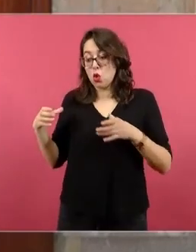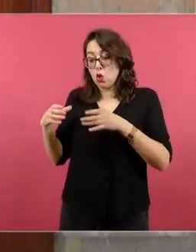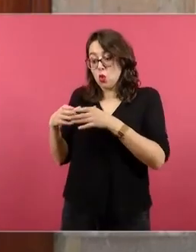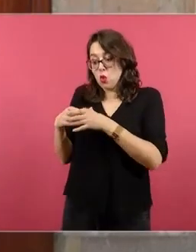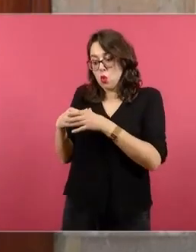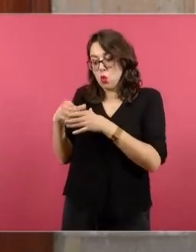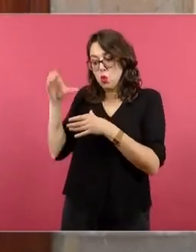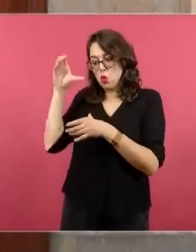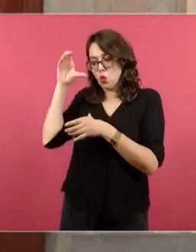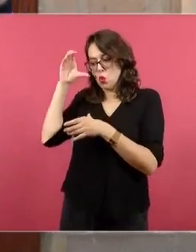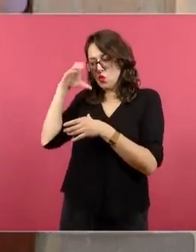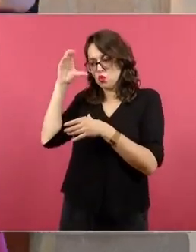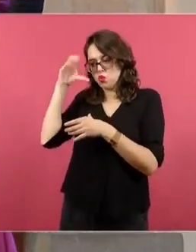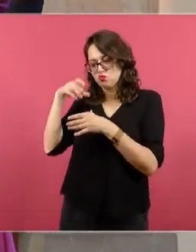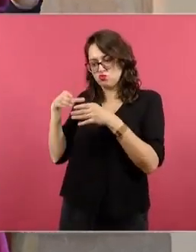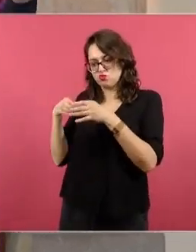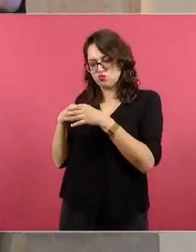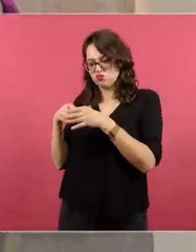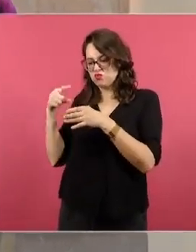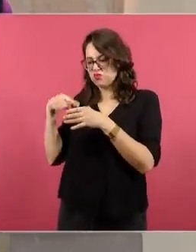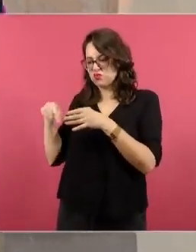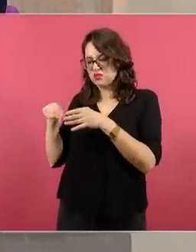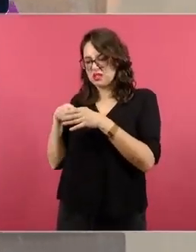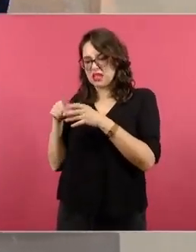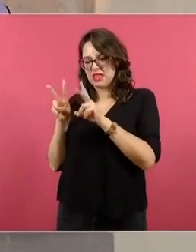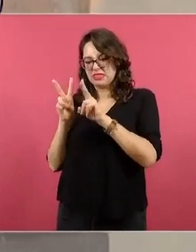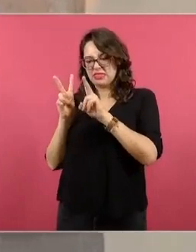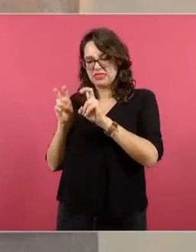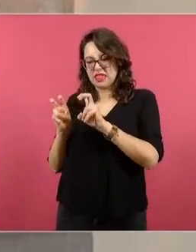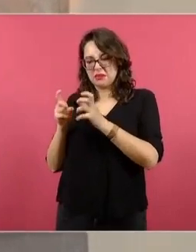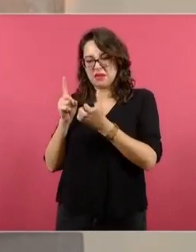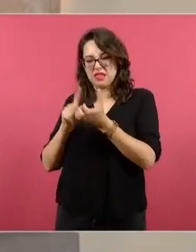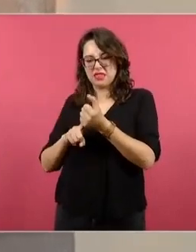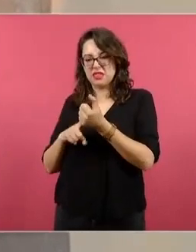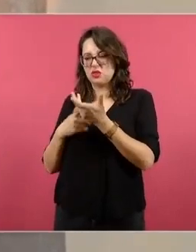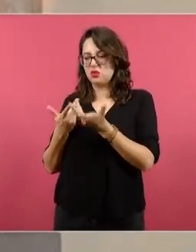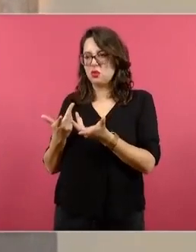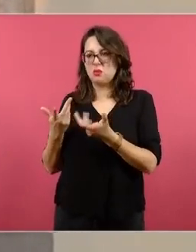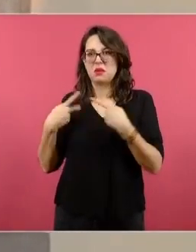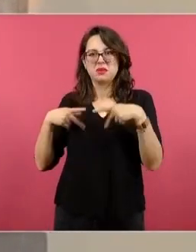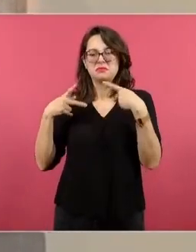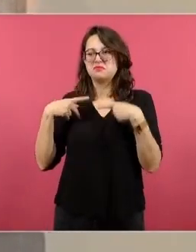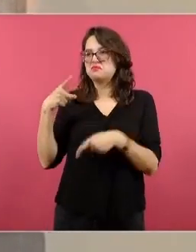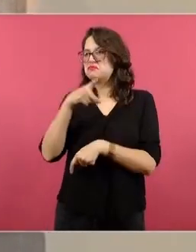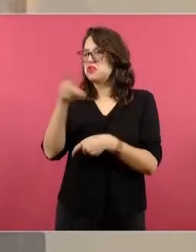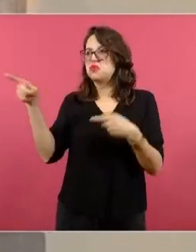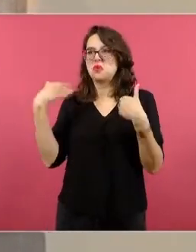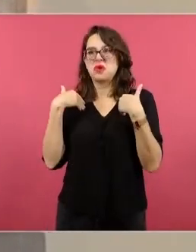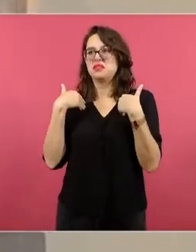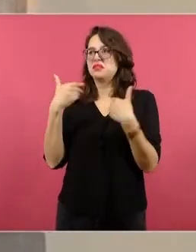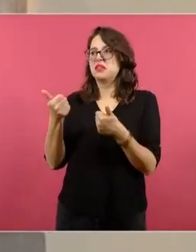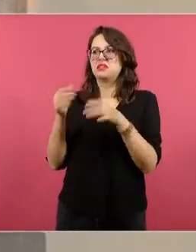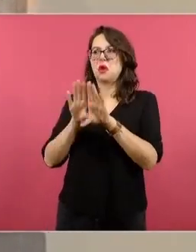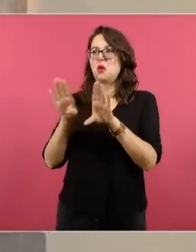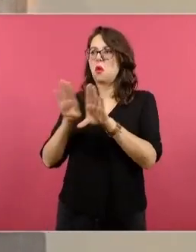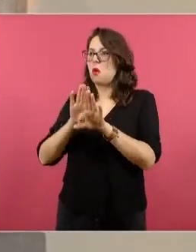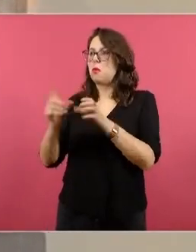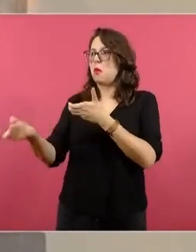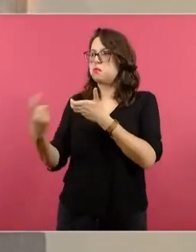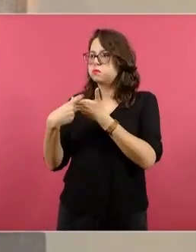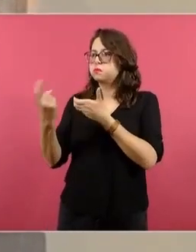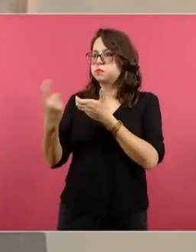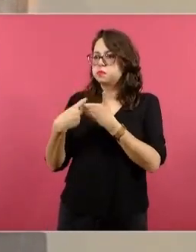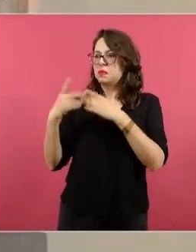pues muchas veces ha buscado la manera de cómo incorporar más adeptos a estas comunidades. Entonces, estos libros traen esta propuesta.